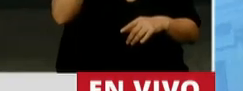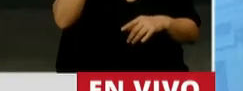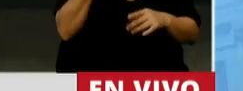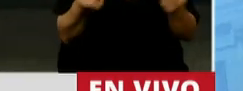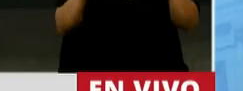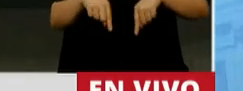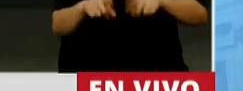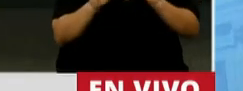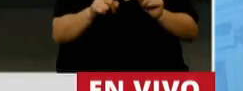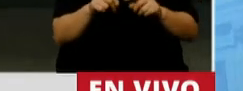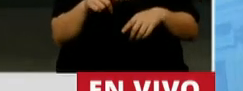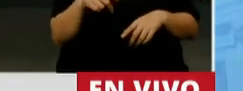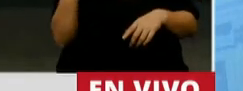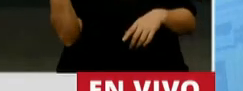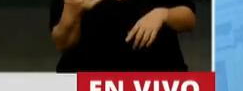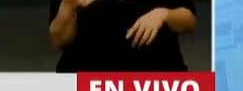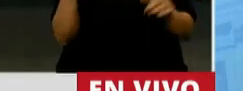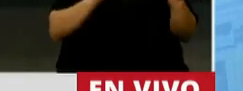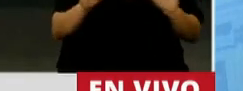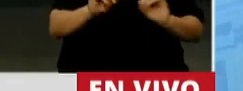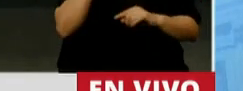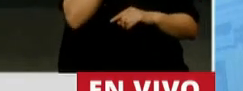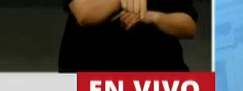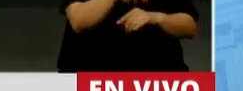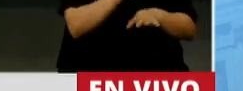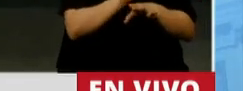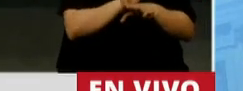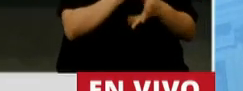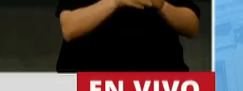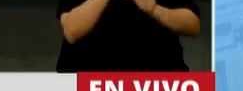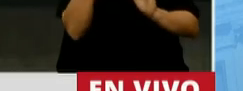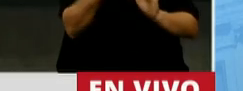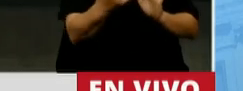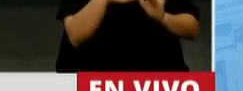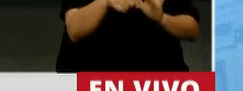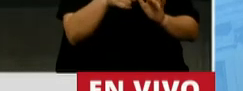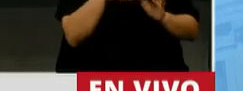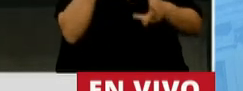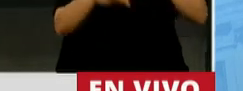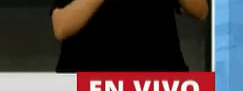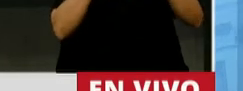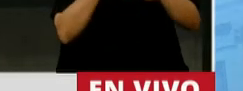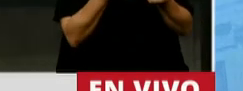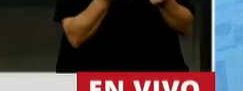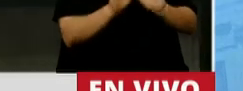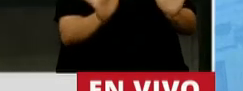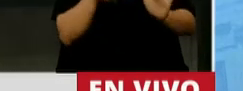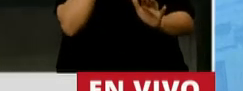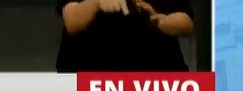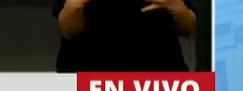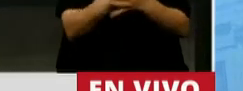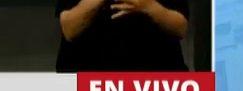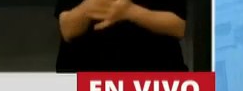manual de las onceras, porque ahí es donde se terminan las palabras y donde sigue el sufrimiento de nuestro